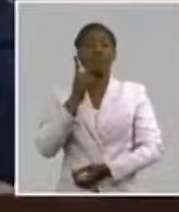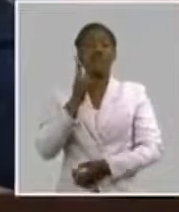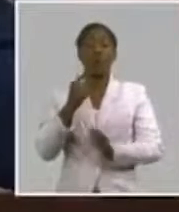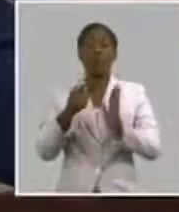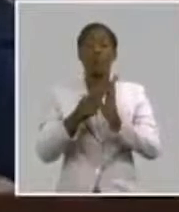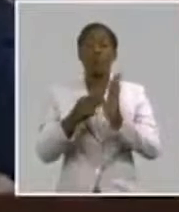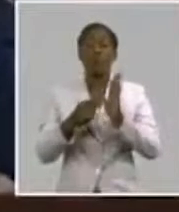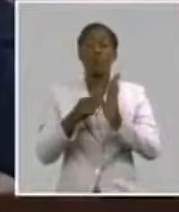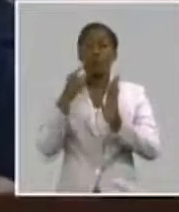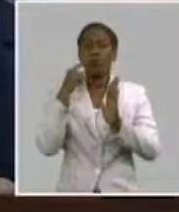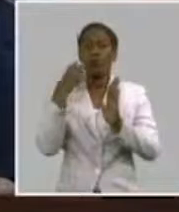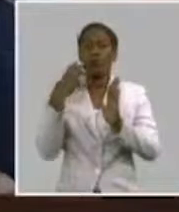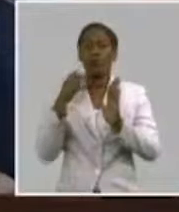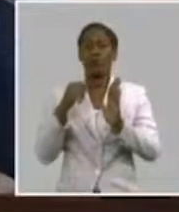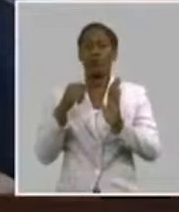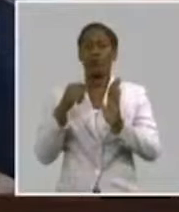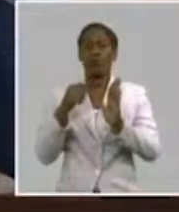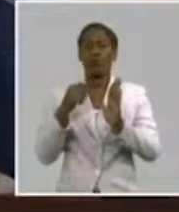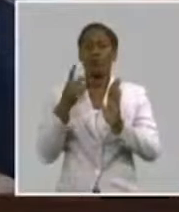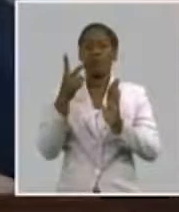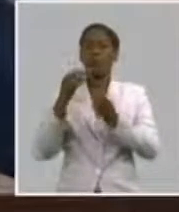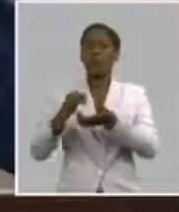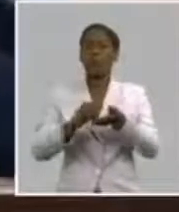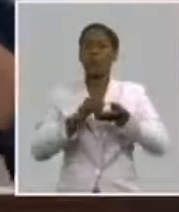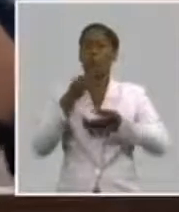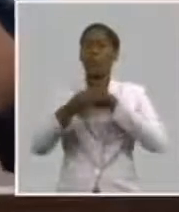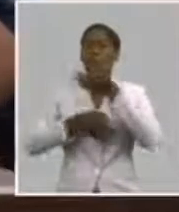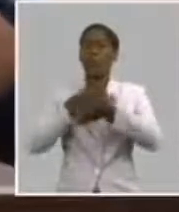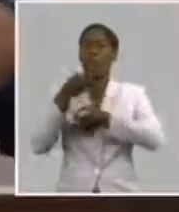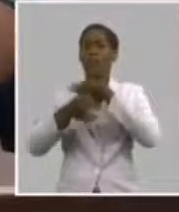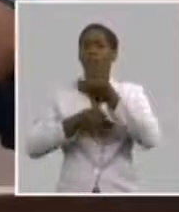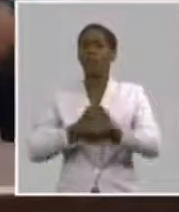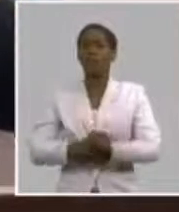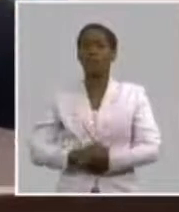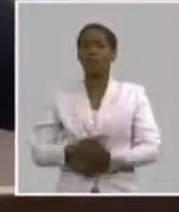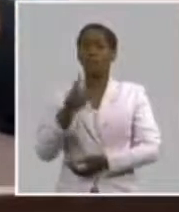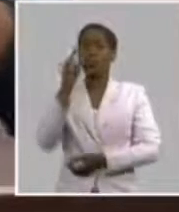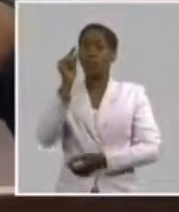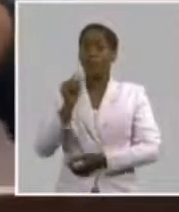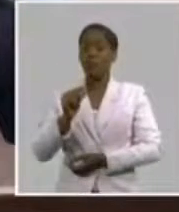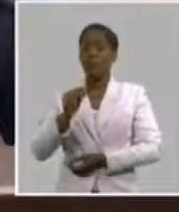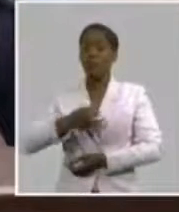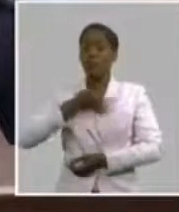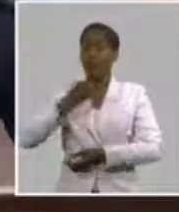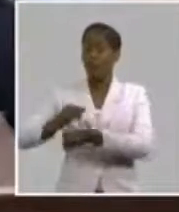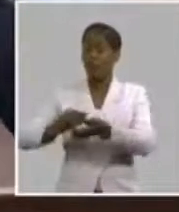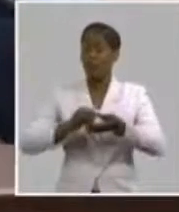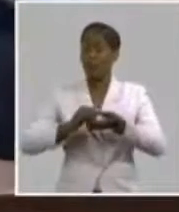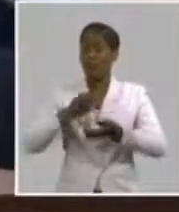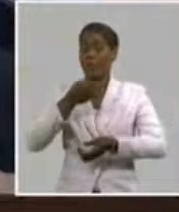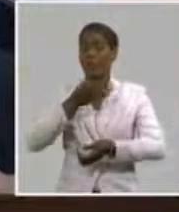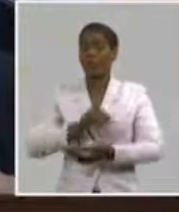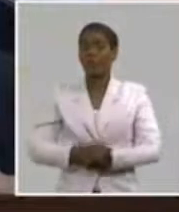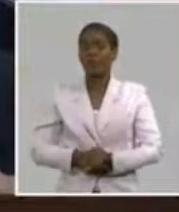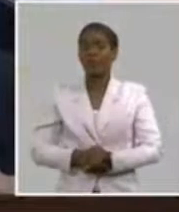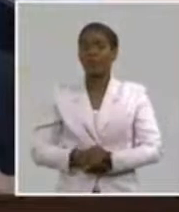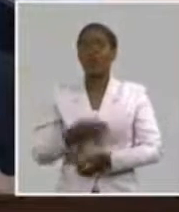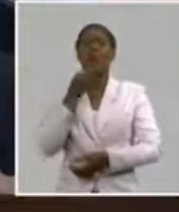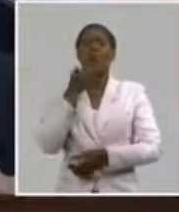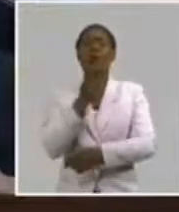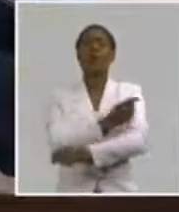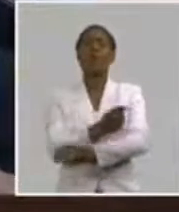Se pueden programar cursos, se pueden hacer todas esas cosas, pero el cuadro tiene que tener una pasión, una disposición por autoprepararse